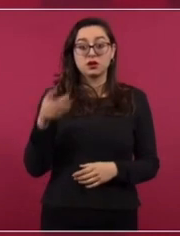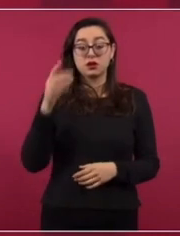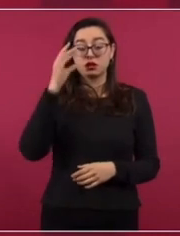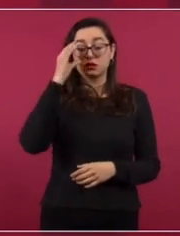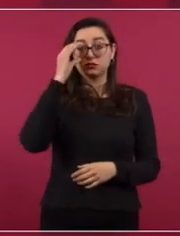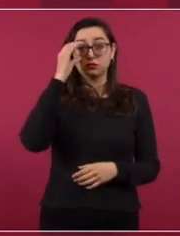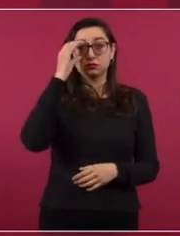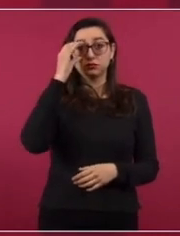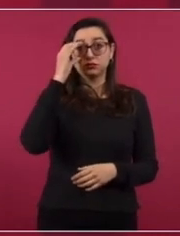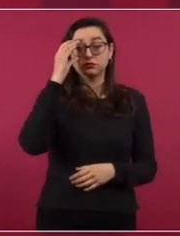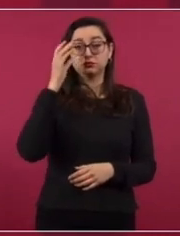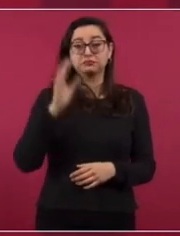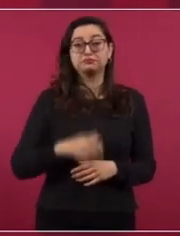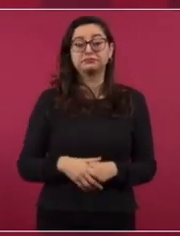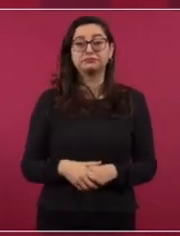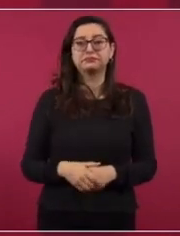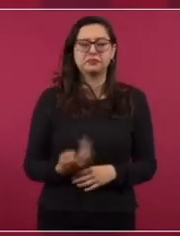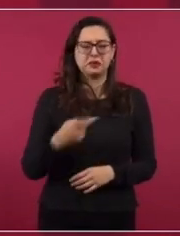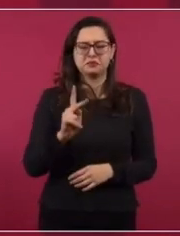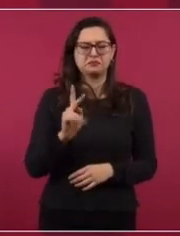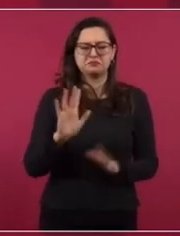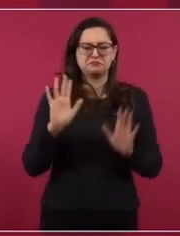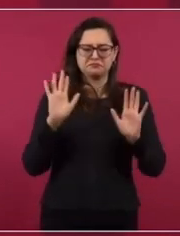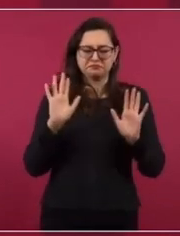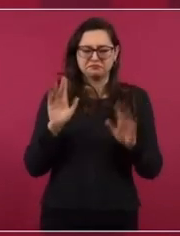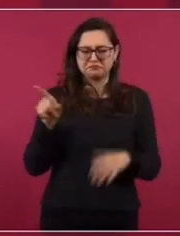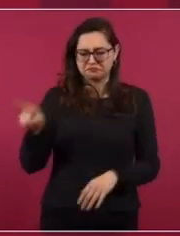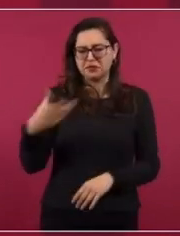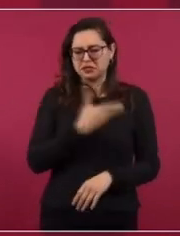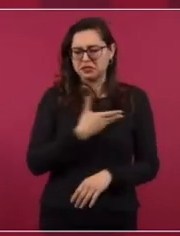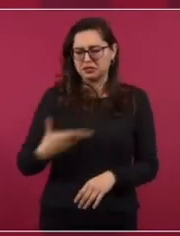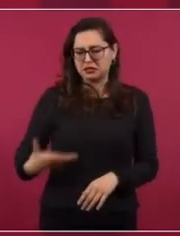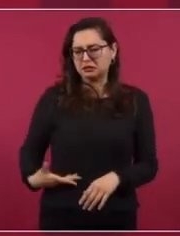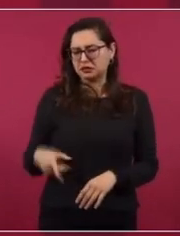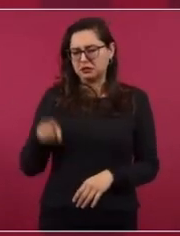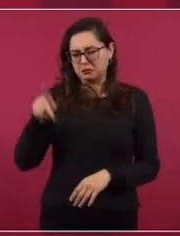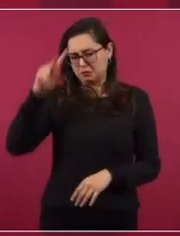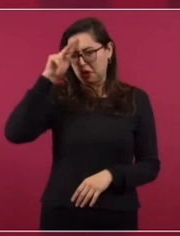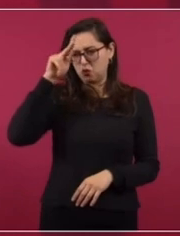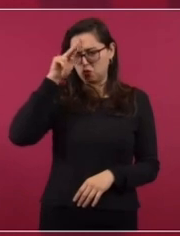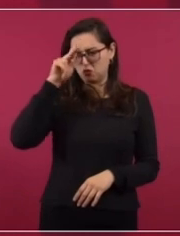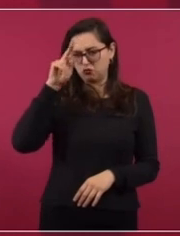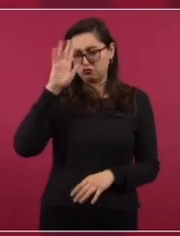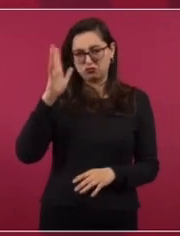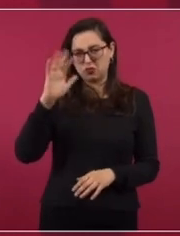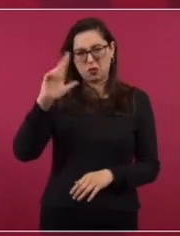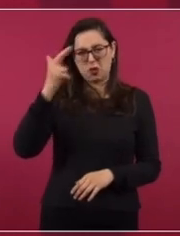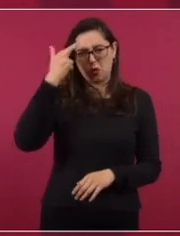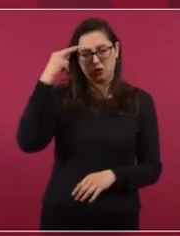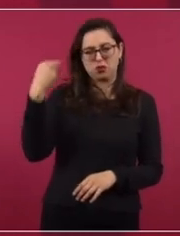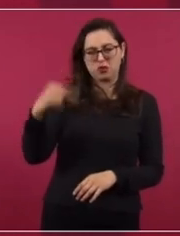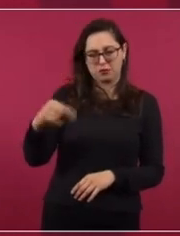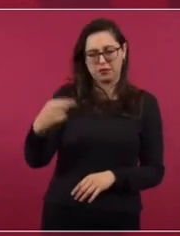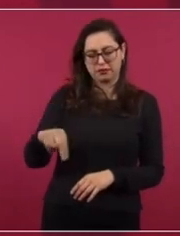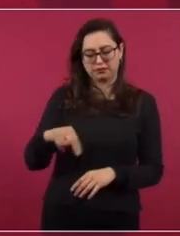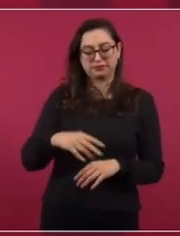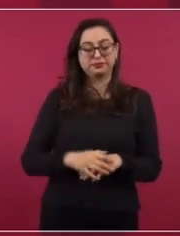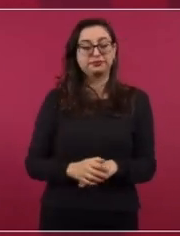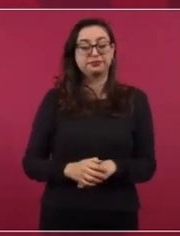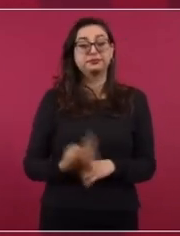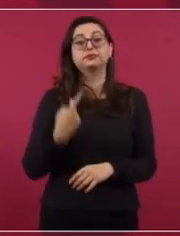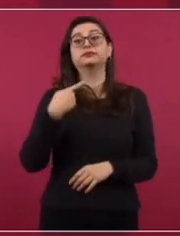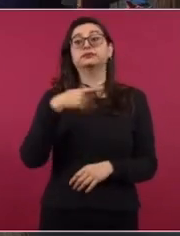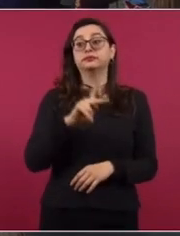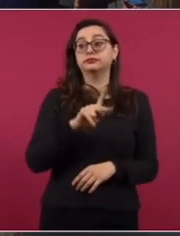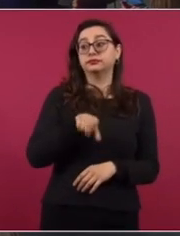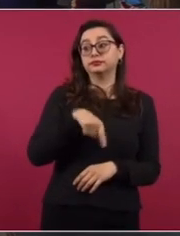porque estaba en peligro, resulta